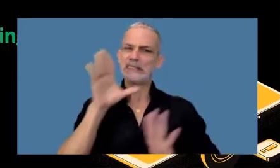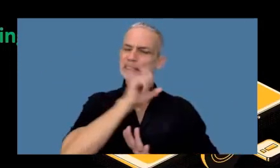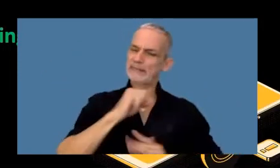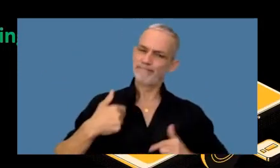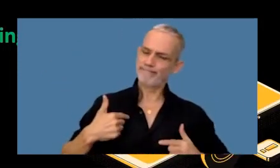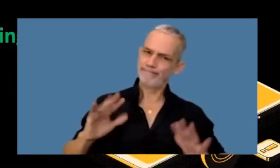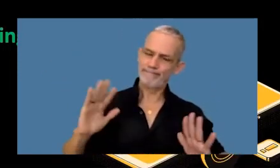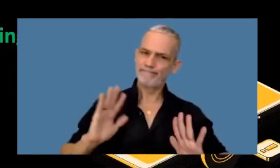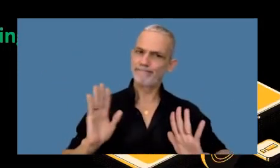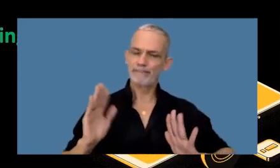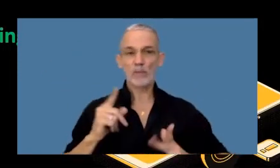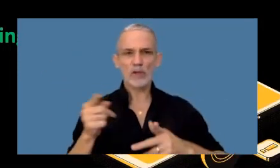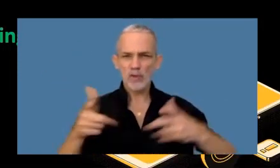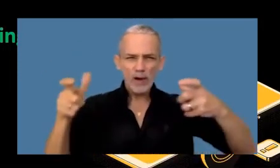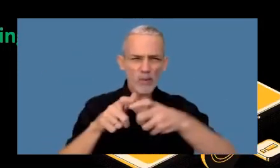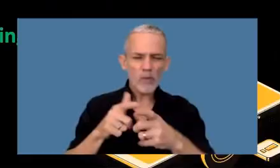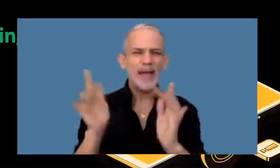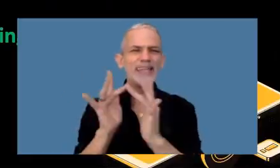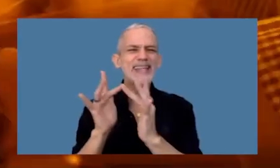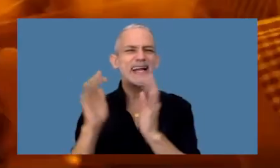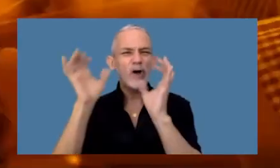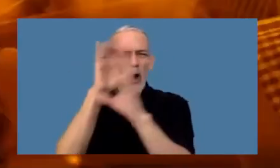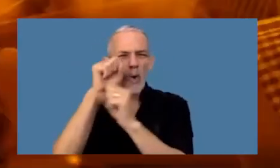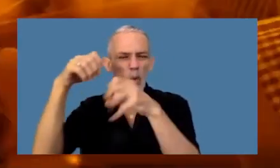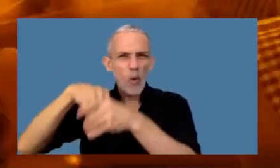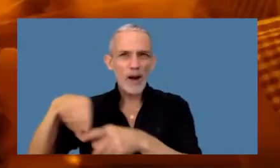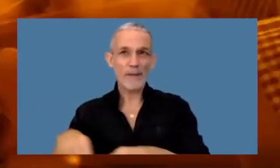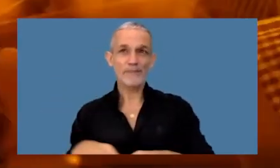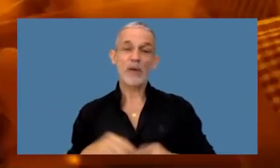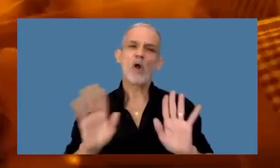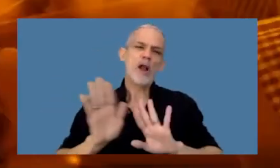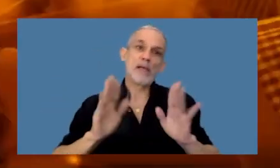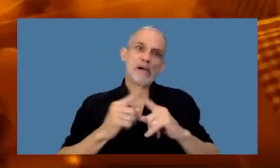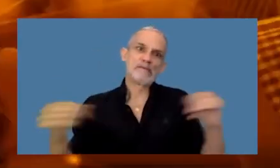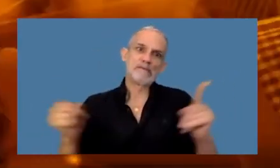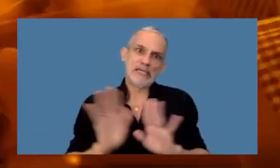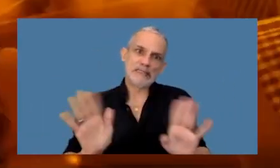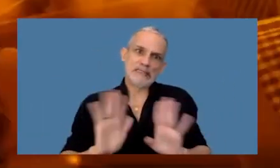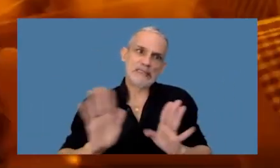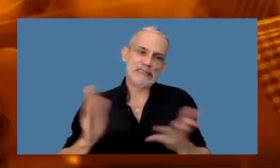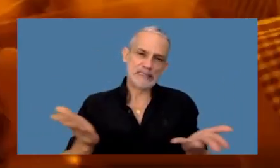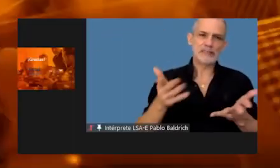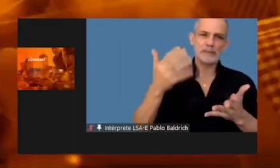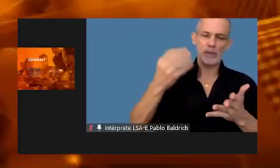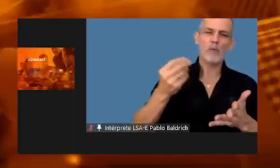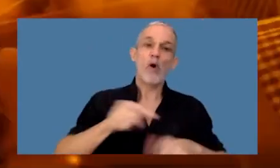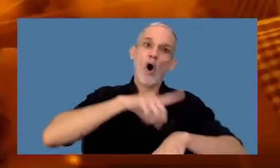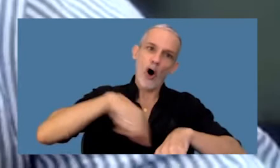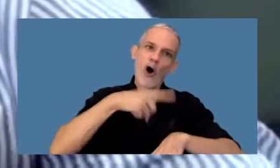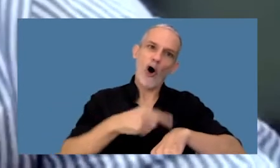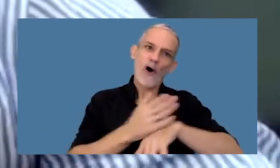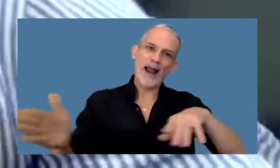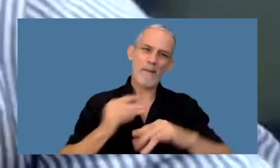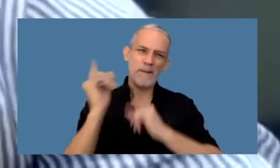esto comentado en foros en dark web bueno no me quiero extender mucho más tendría horas para hablar